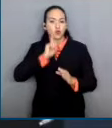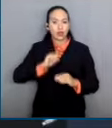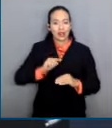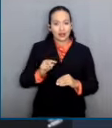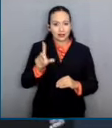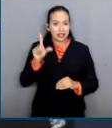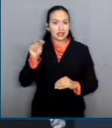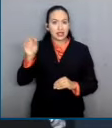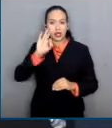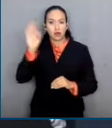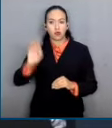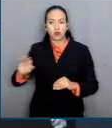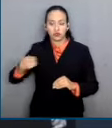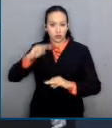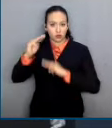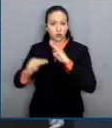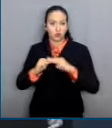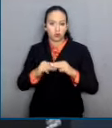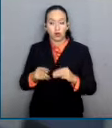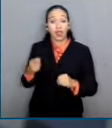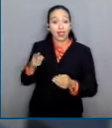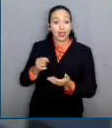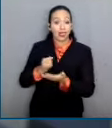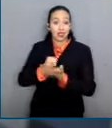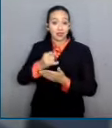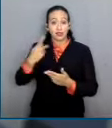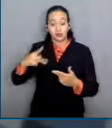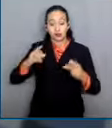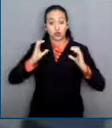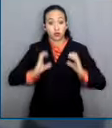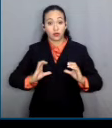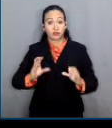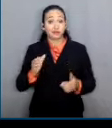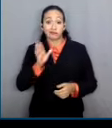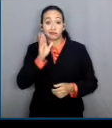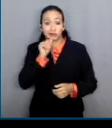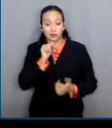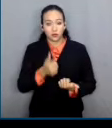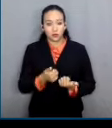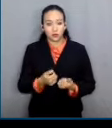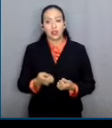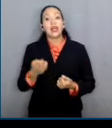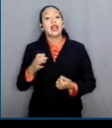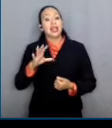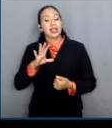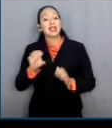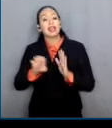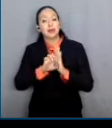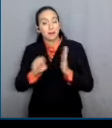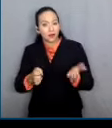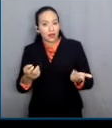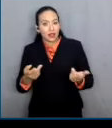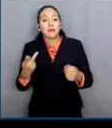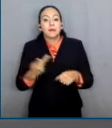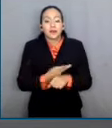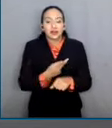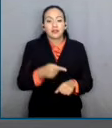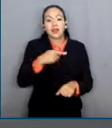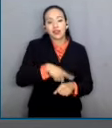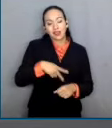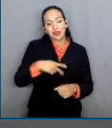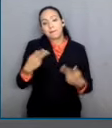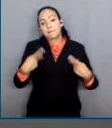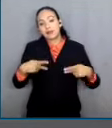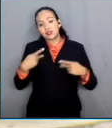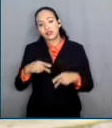motivo por el cual aparece la vulnerabilidad y rechazo social desde edades tempranas. Para el Canal del Poder Judicial